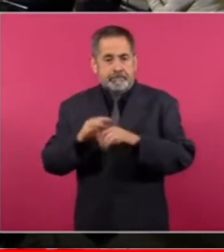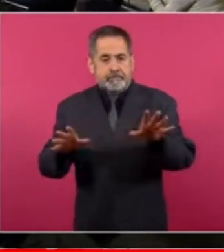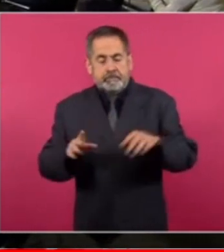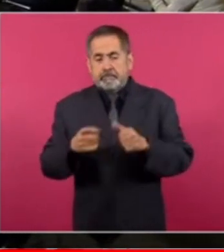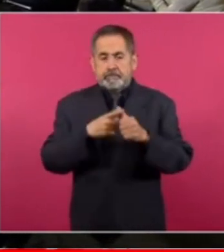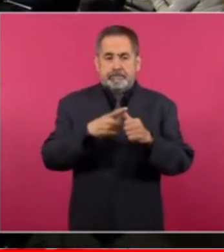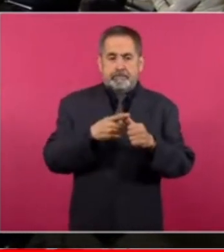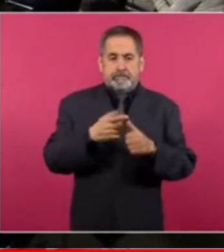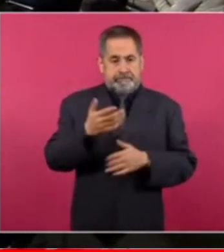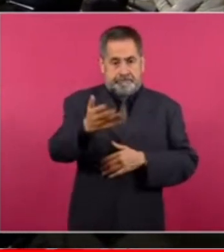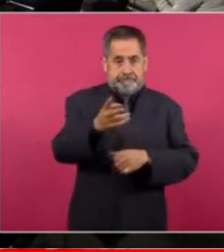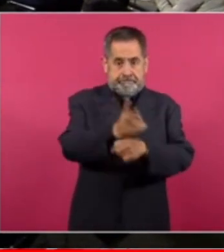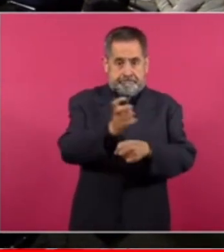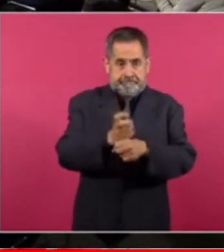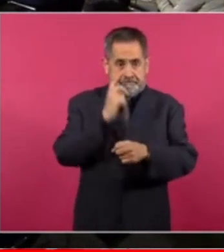invito